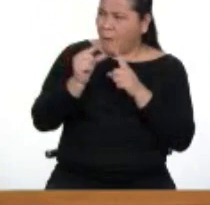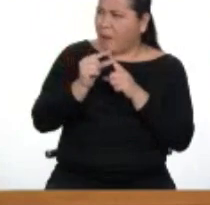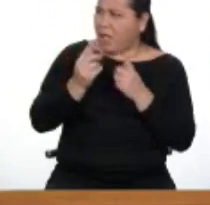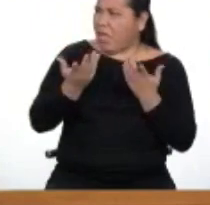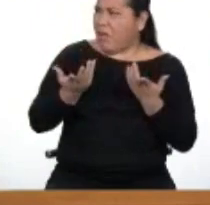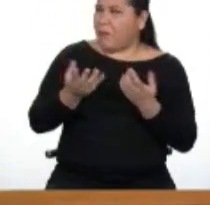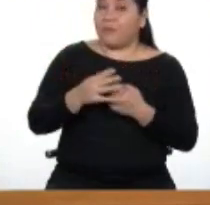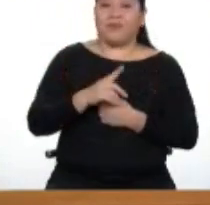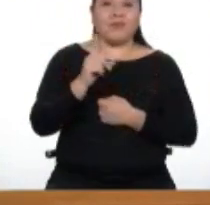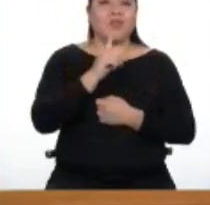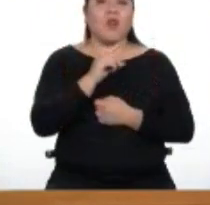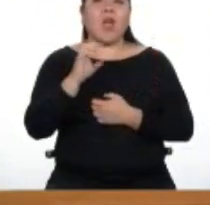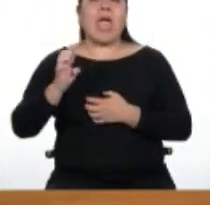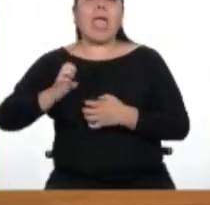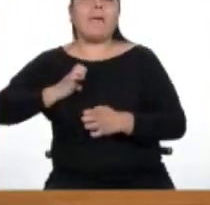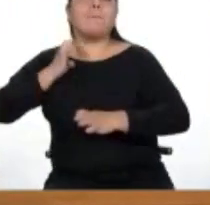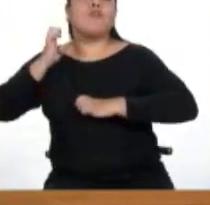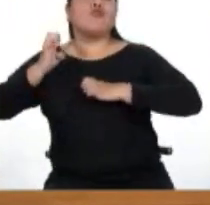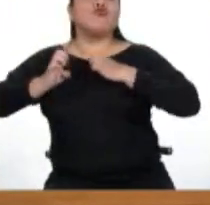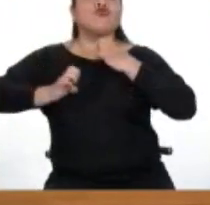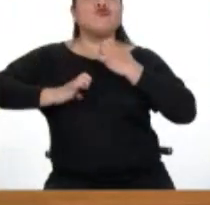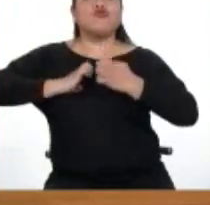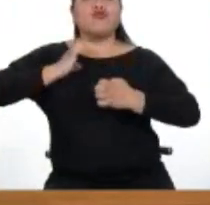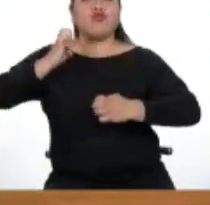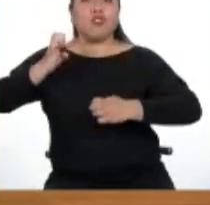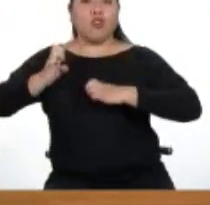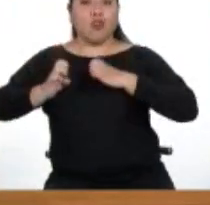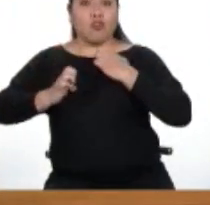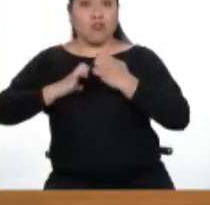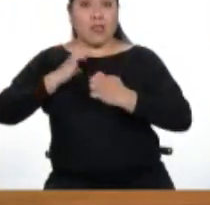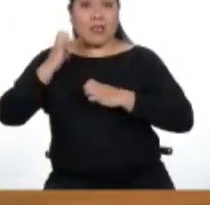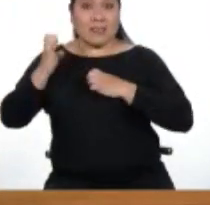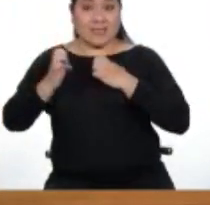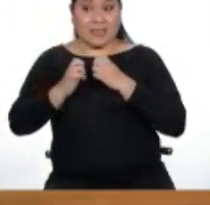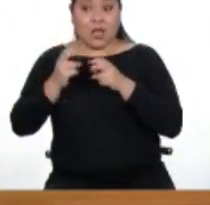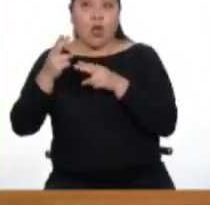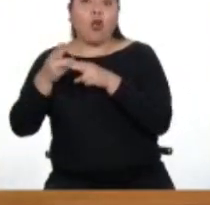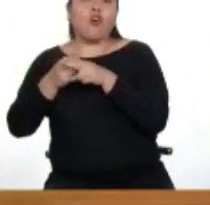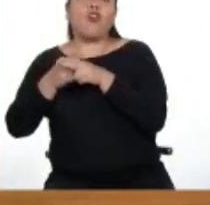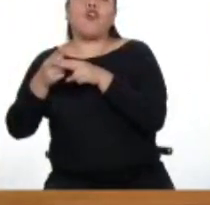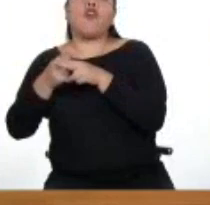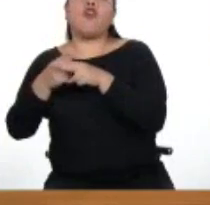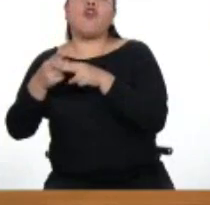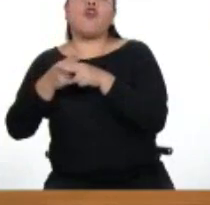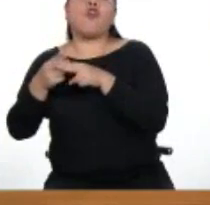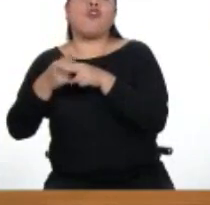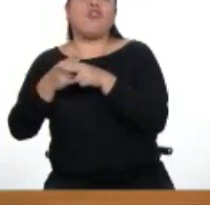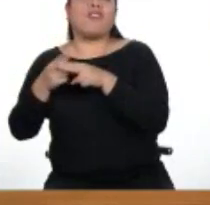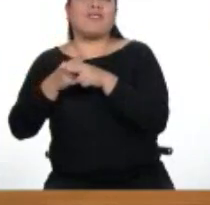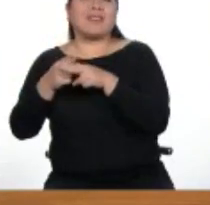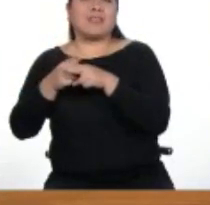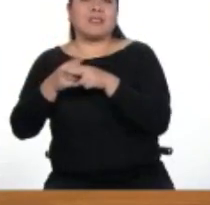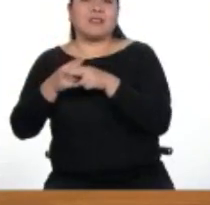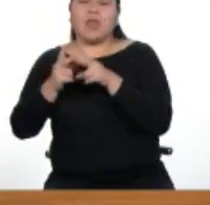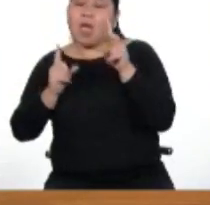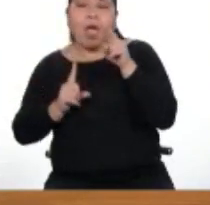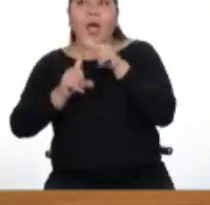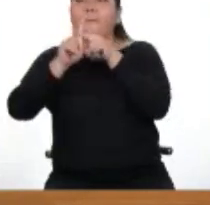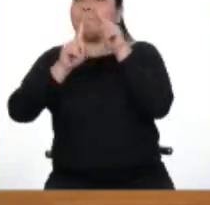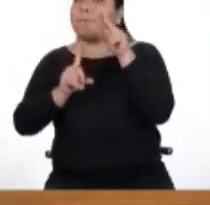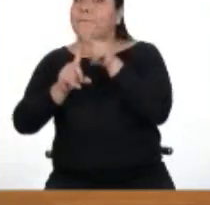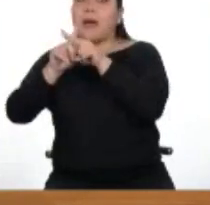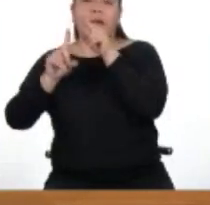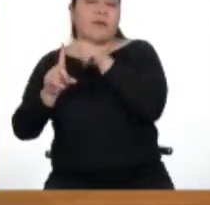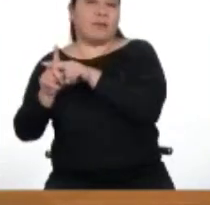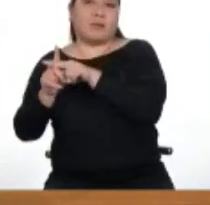porque las emociones constituyen estados afectivos breves que se originan inconscientemente ante